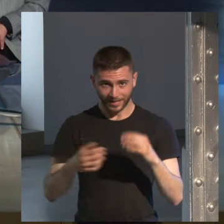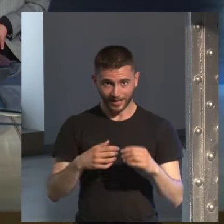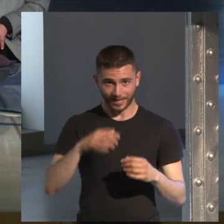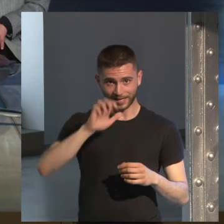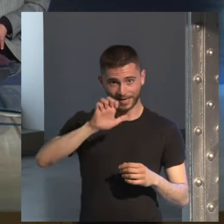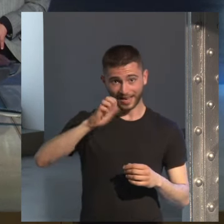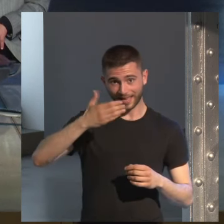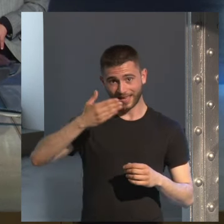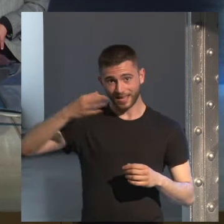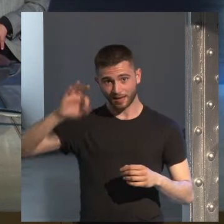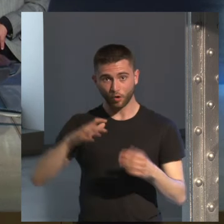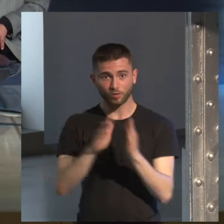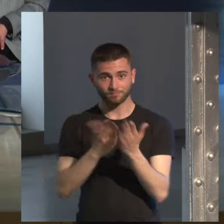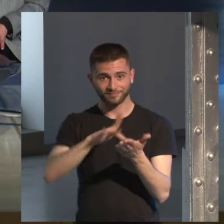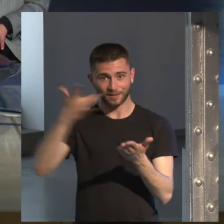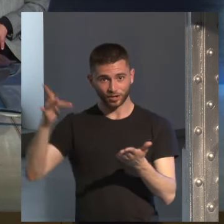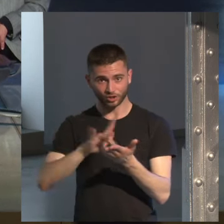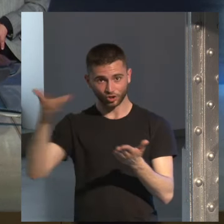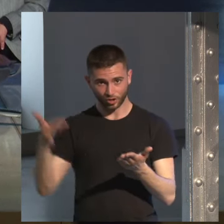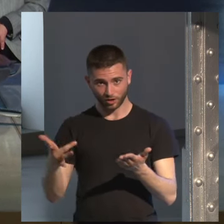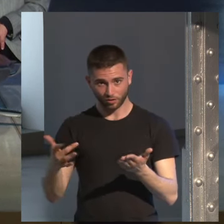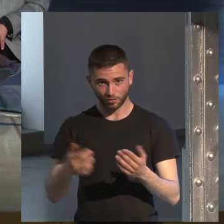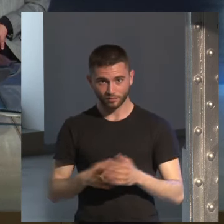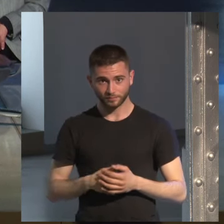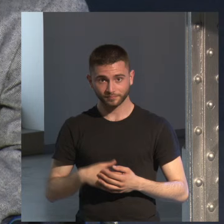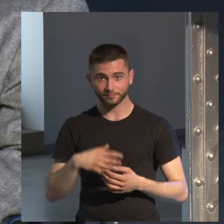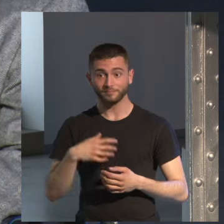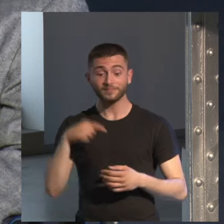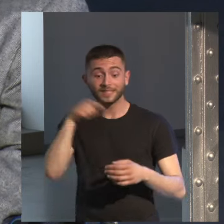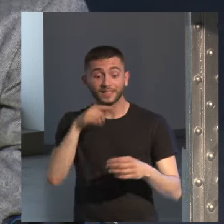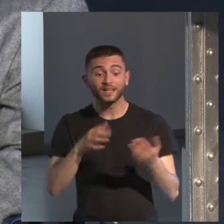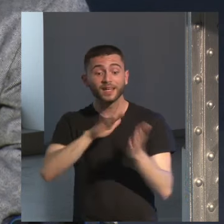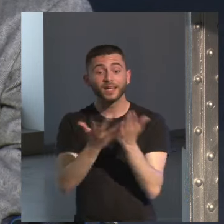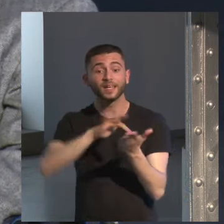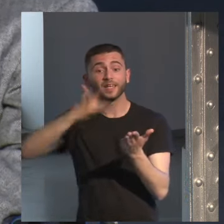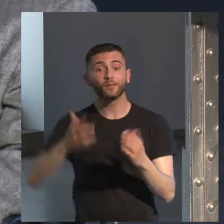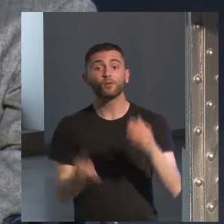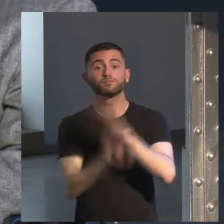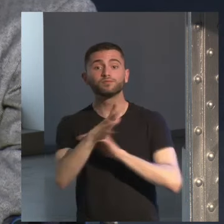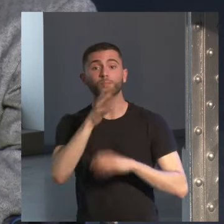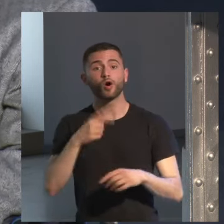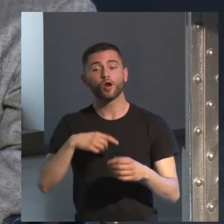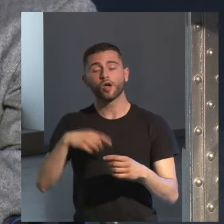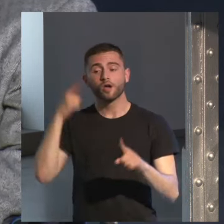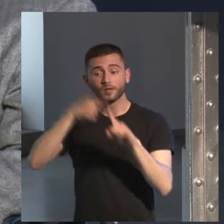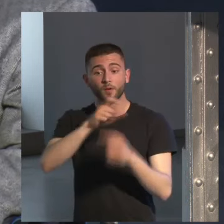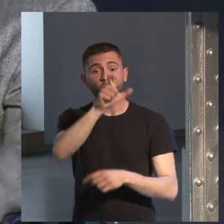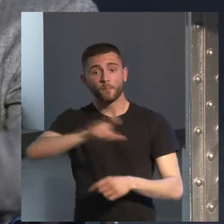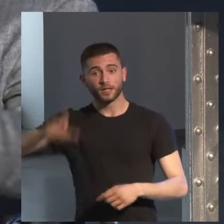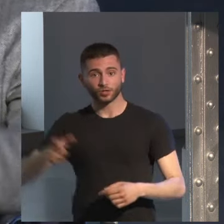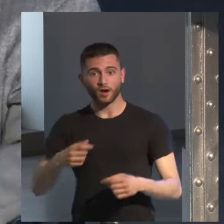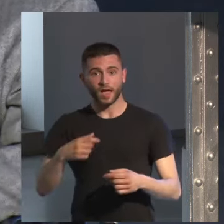afortunadamente yo creo que se hizo para los escritores cuando van a viajar ese aparatico porque antes